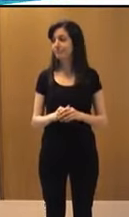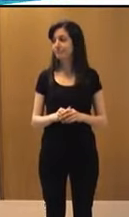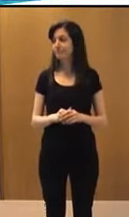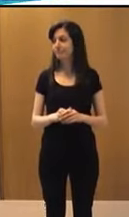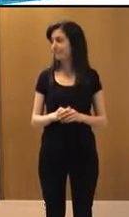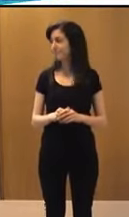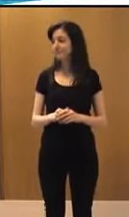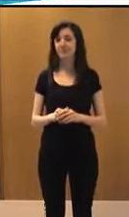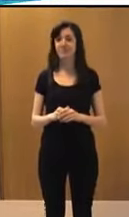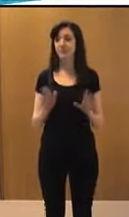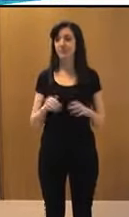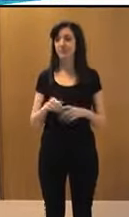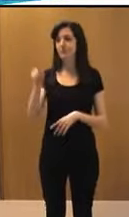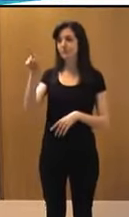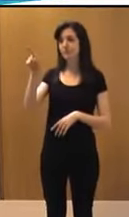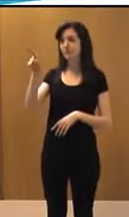Bueno.